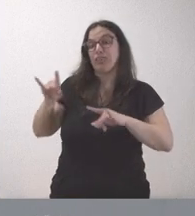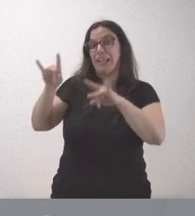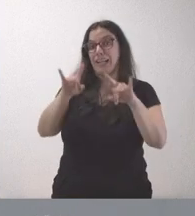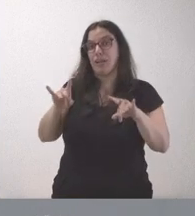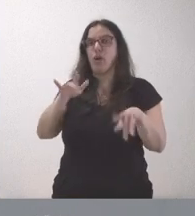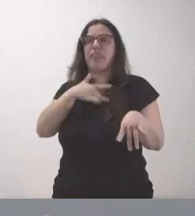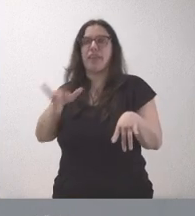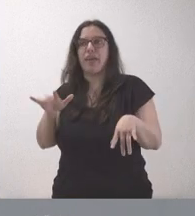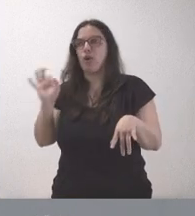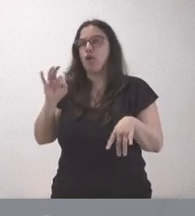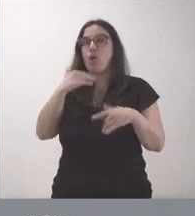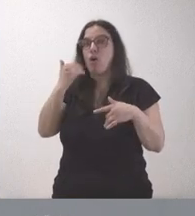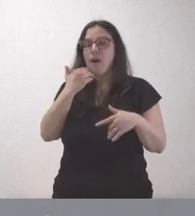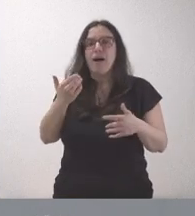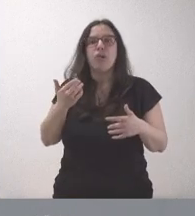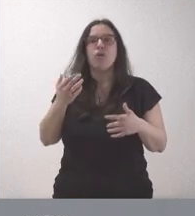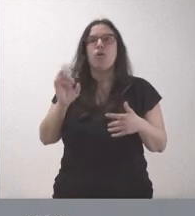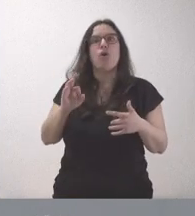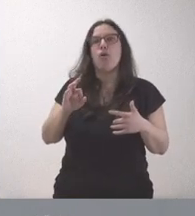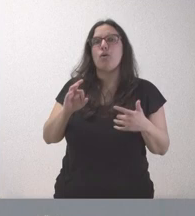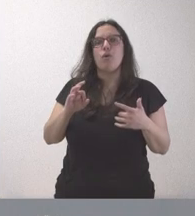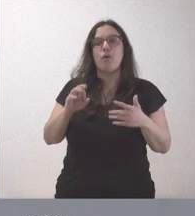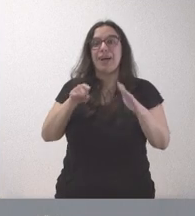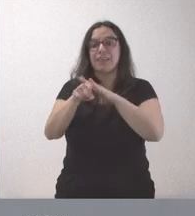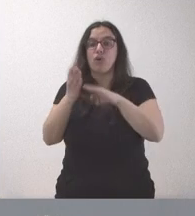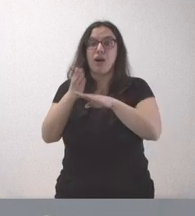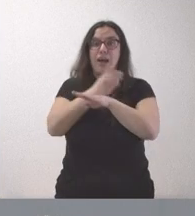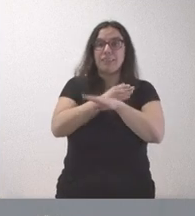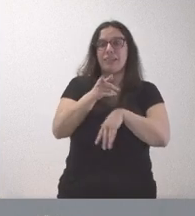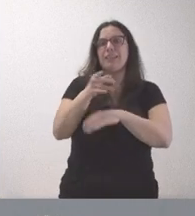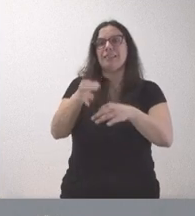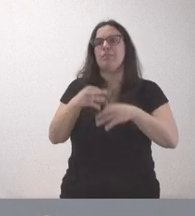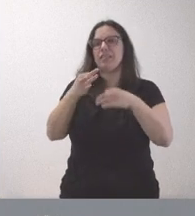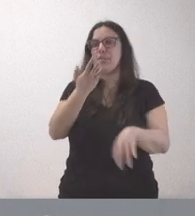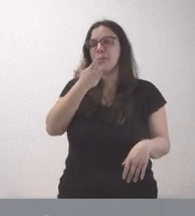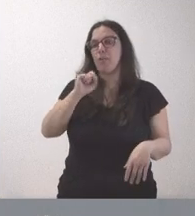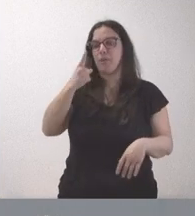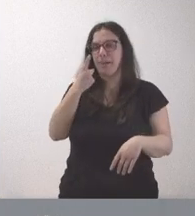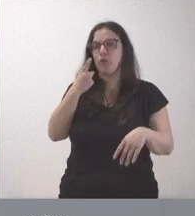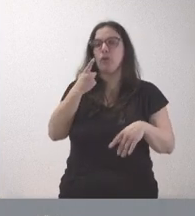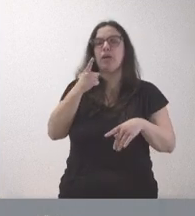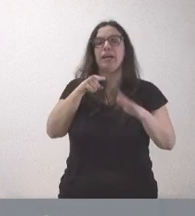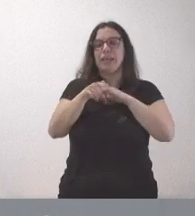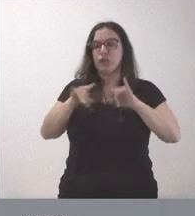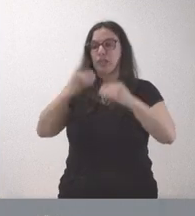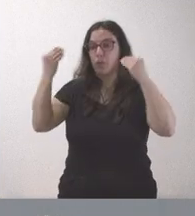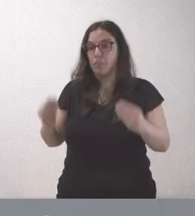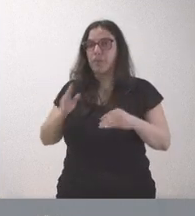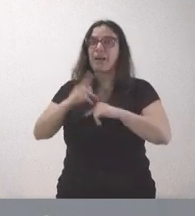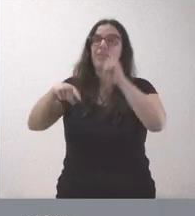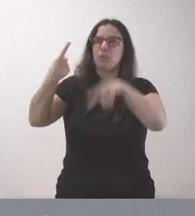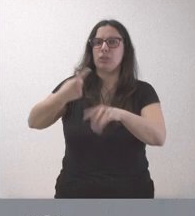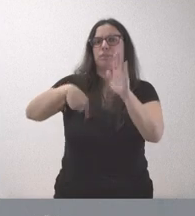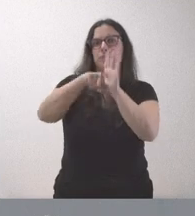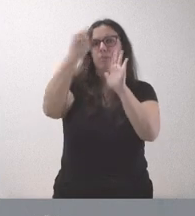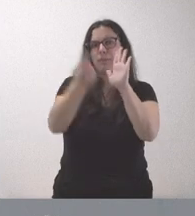ceder a alguna institución o existe la necesidad de hacer algún trámite previo, hemos preferido siempre concluir esos trámites previos antes de ponerlo en el presupuesto. Les iremos informando,